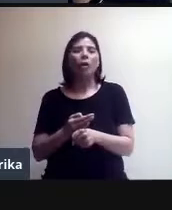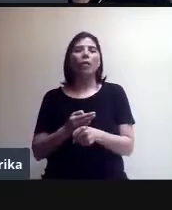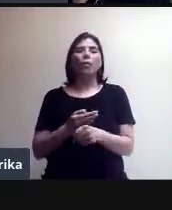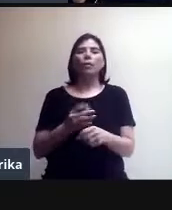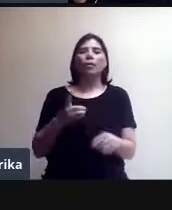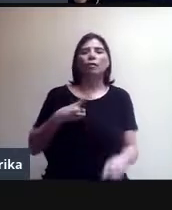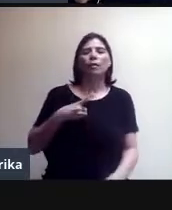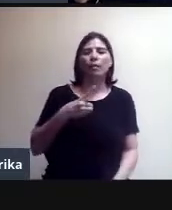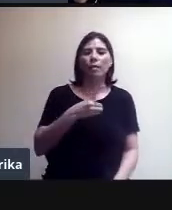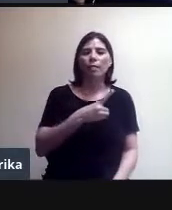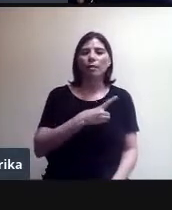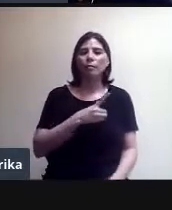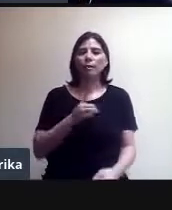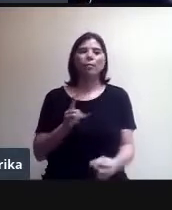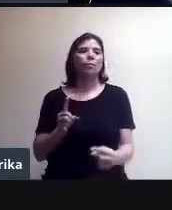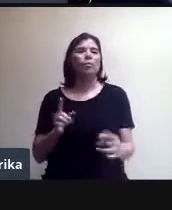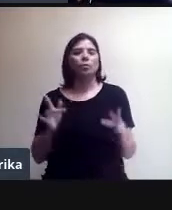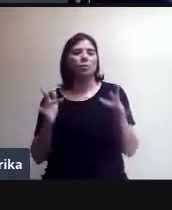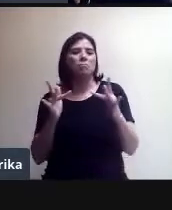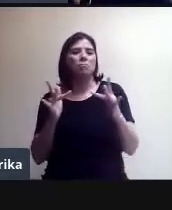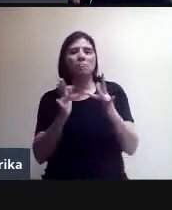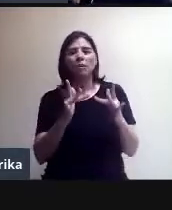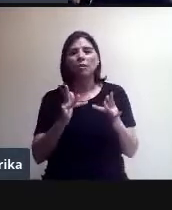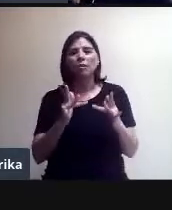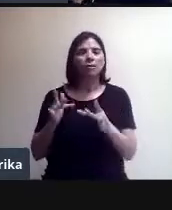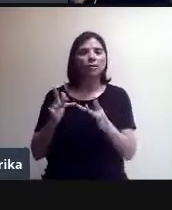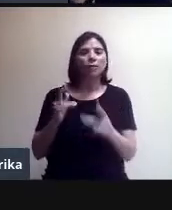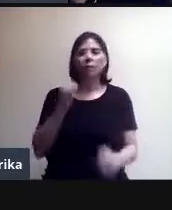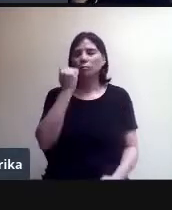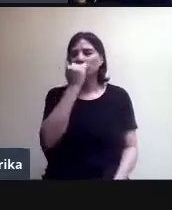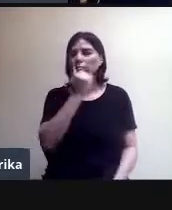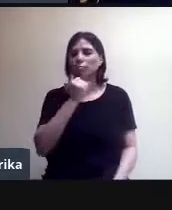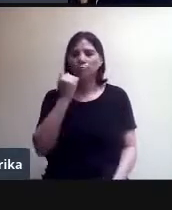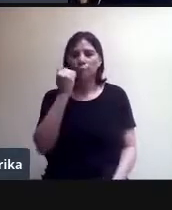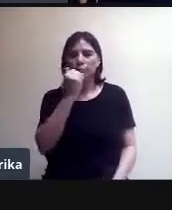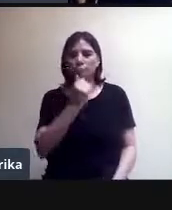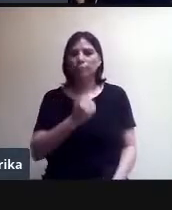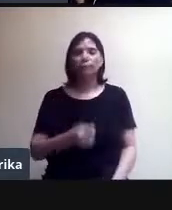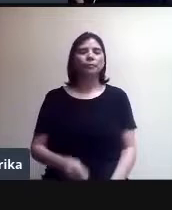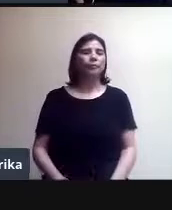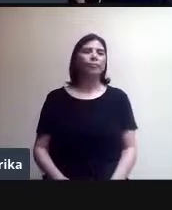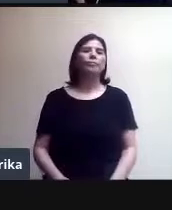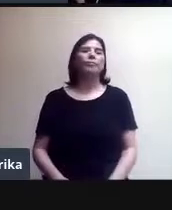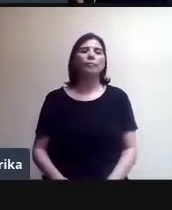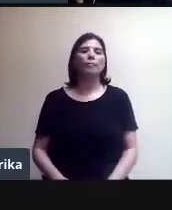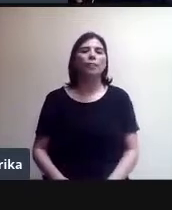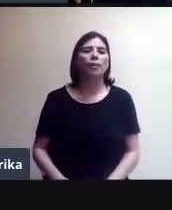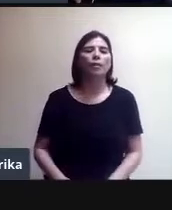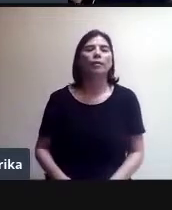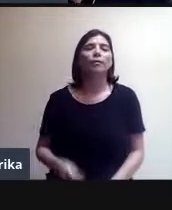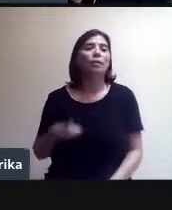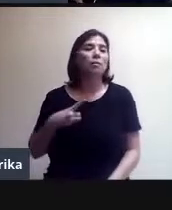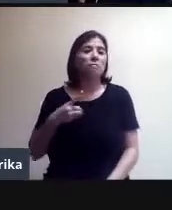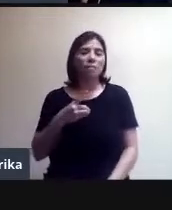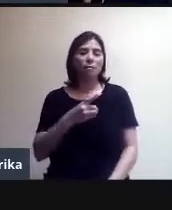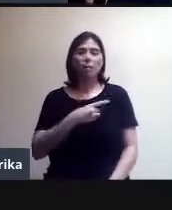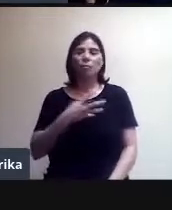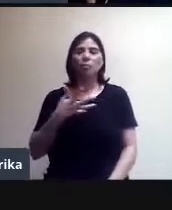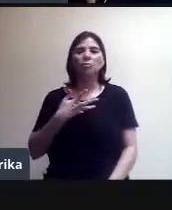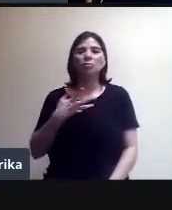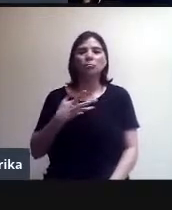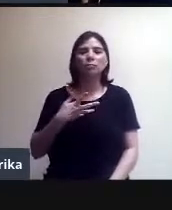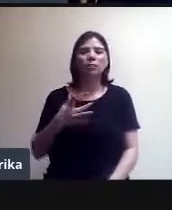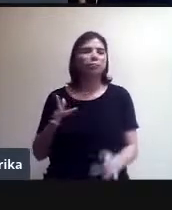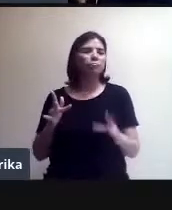alumnos. Ellos los necesitan. No debemos dejar que se interrumpan los contactos con nuestros compañeros, con nuestros